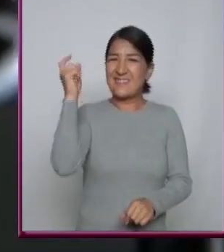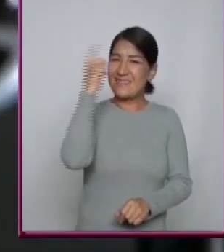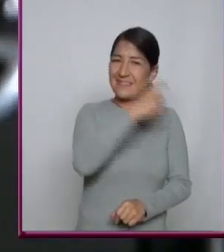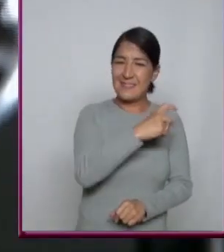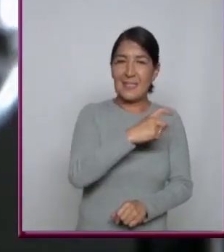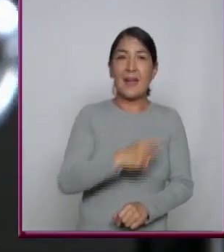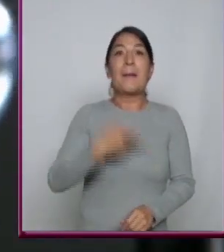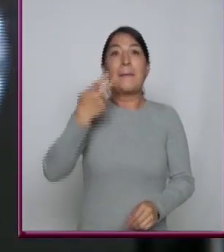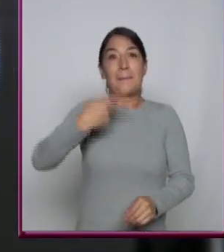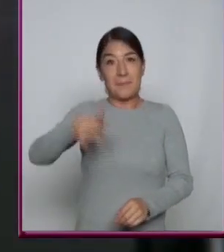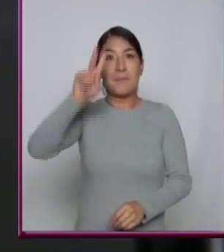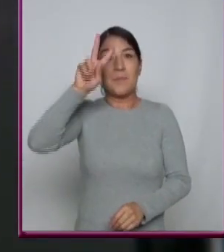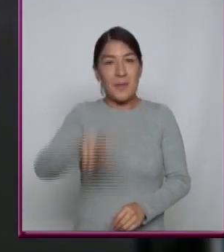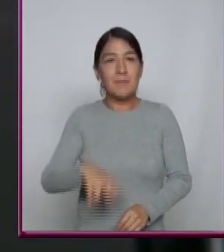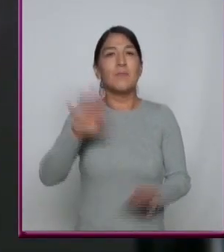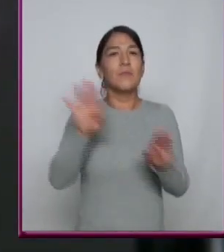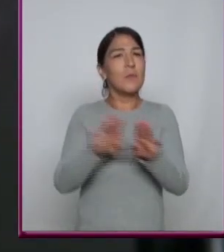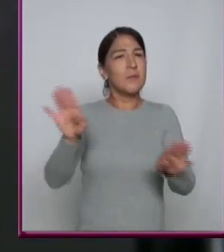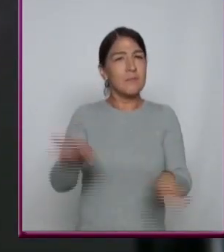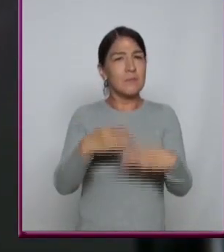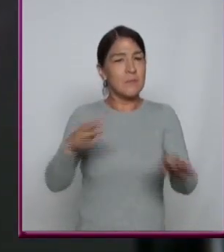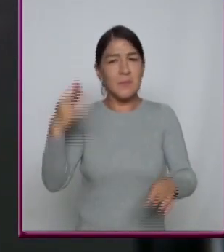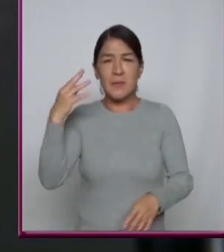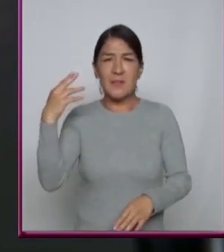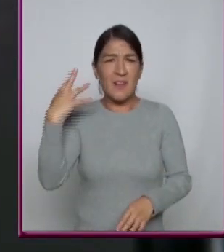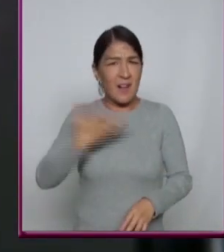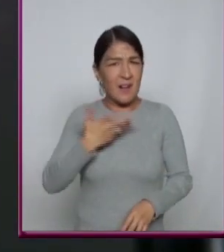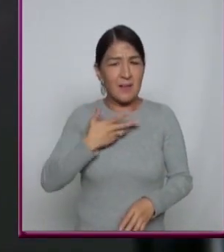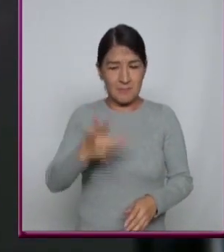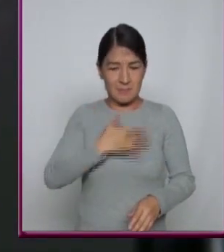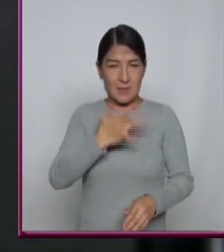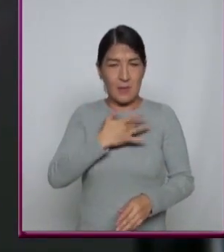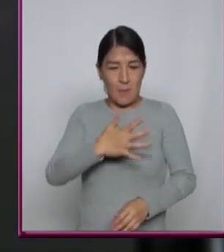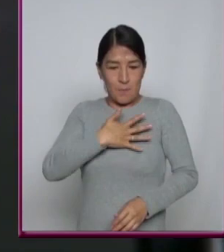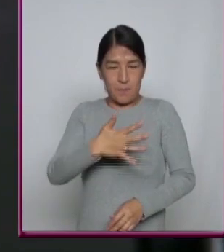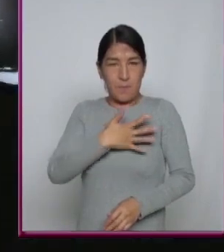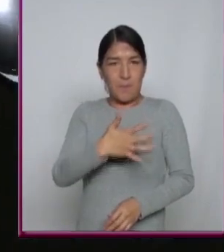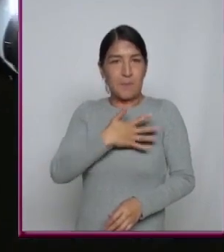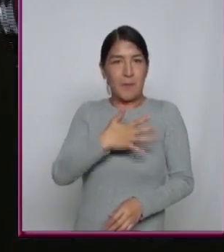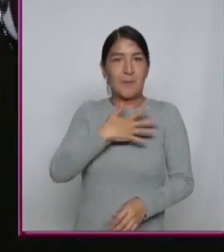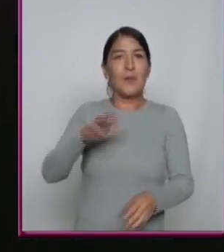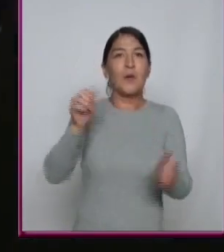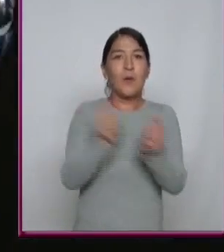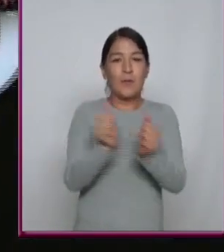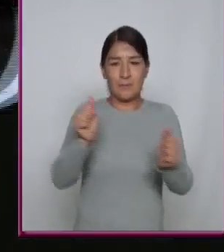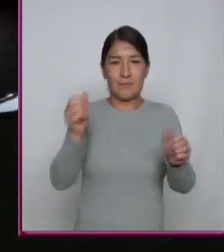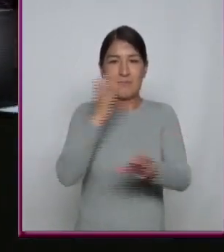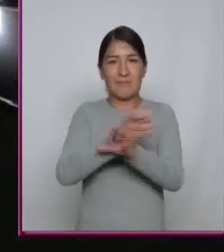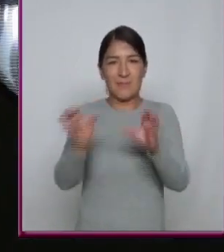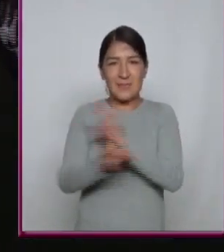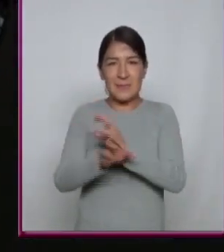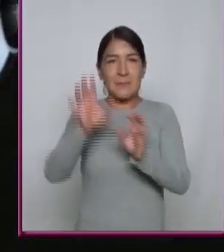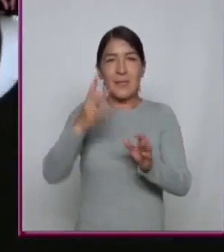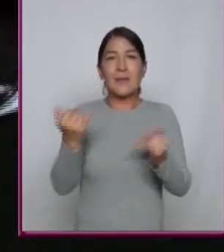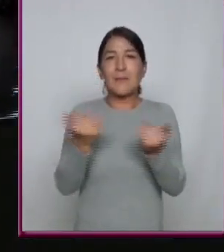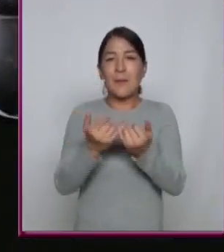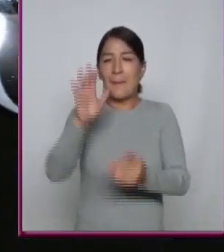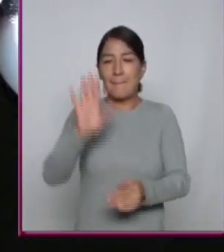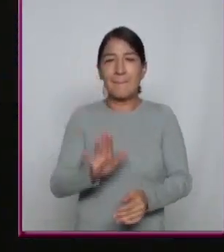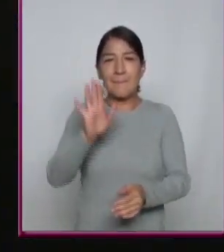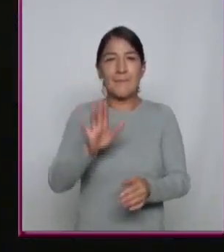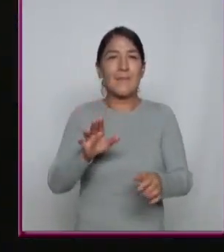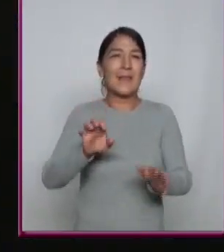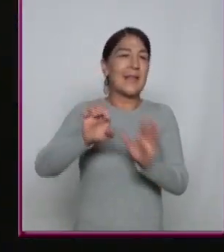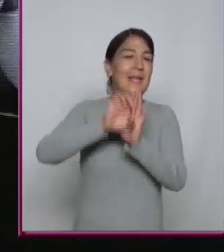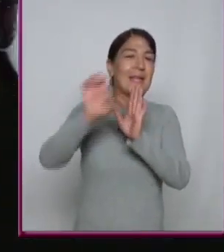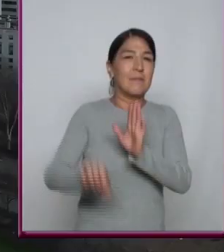En realidad, el sonido es resultado de las vibraciones que se desprenden de los objetos que sufren una colisión,